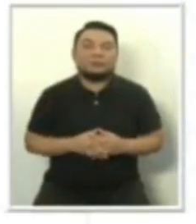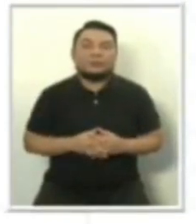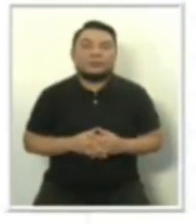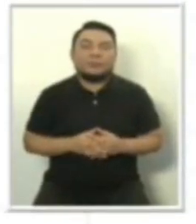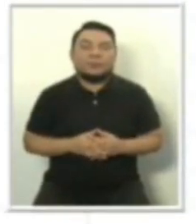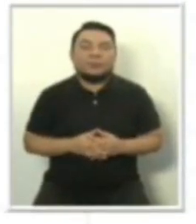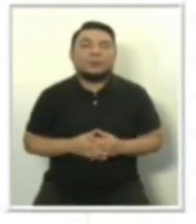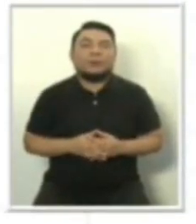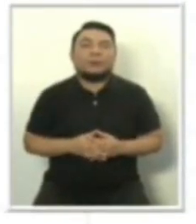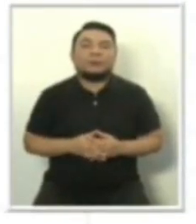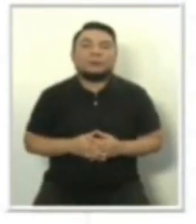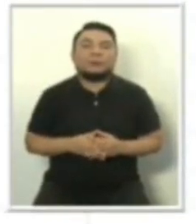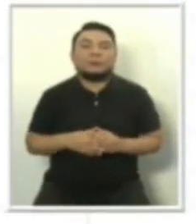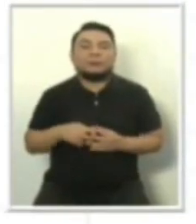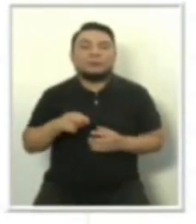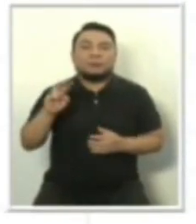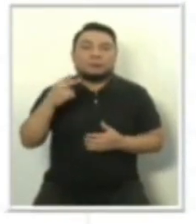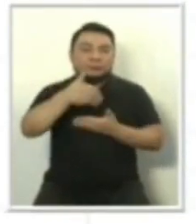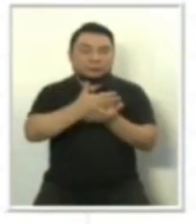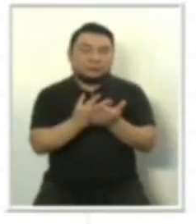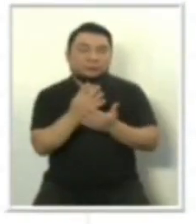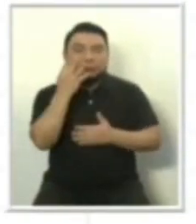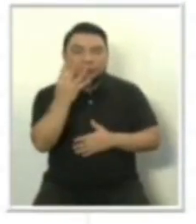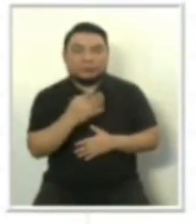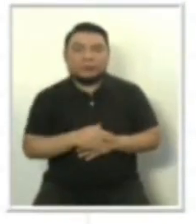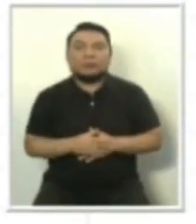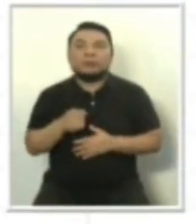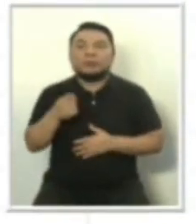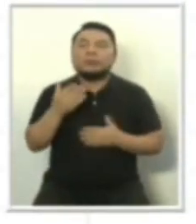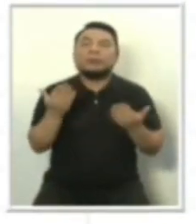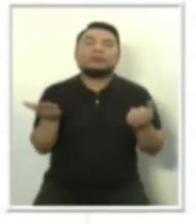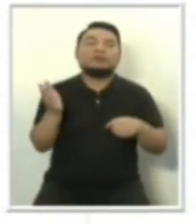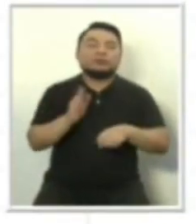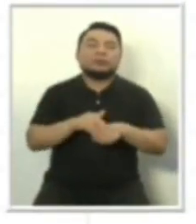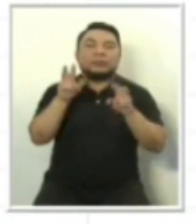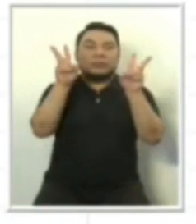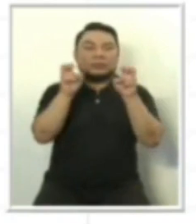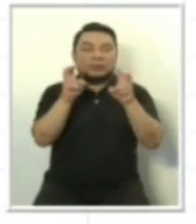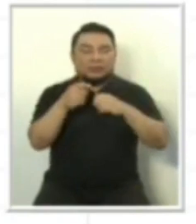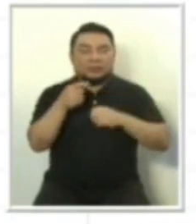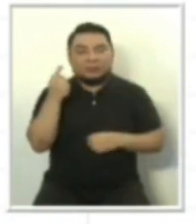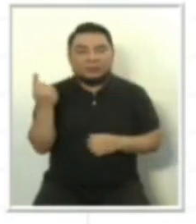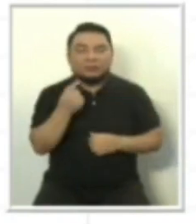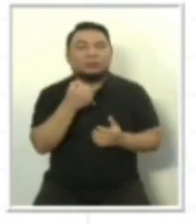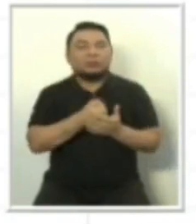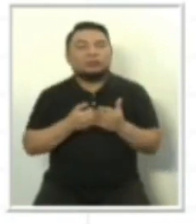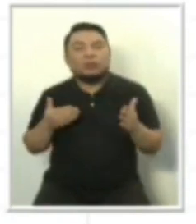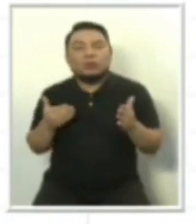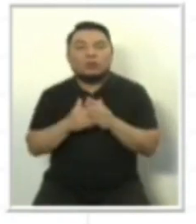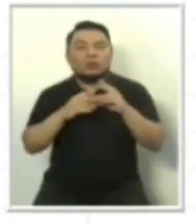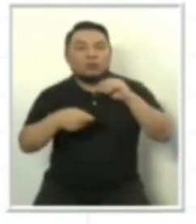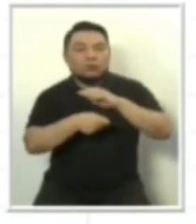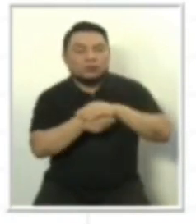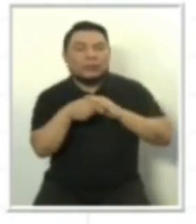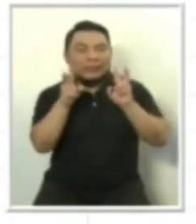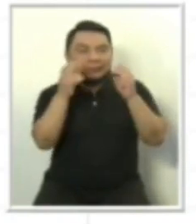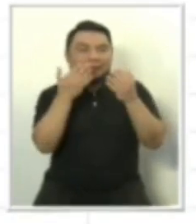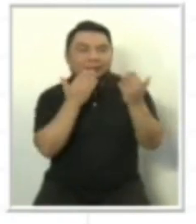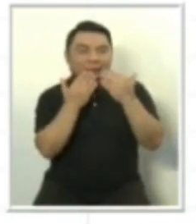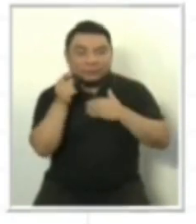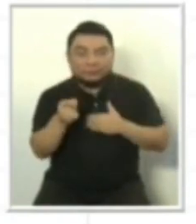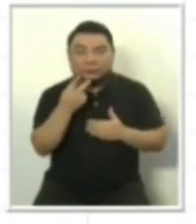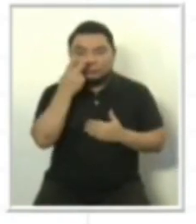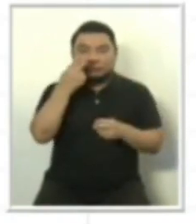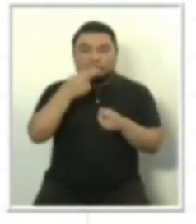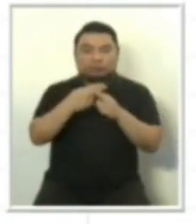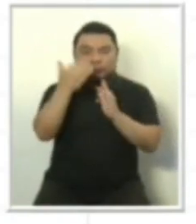Bloque 4 de la primera fecha que tratará sobre el tema de integridad pública y lucha contra la corrupción. Primera dupla, Fuerza Popular, Frente